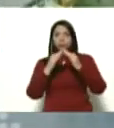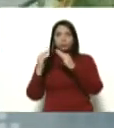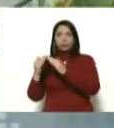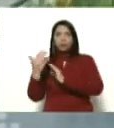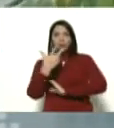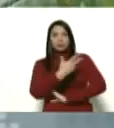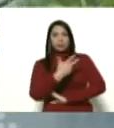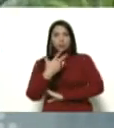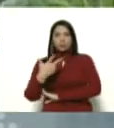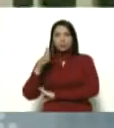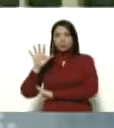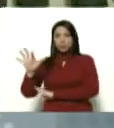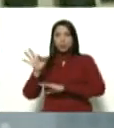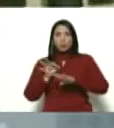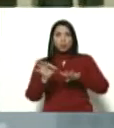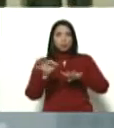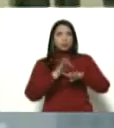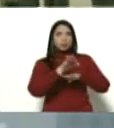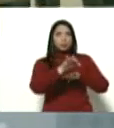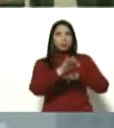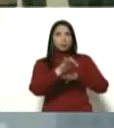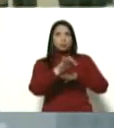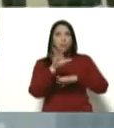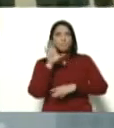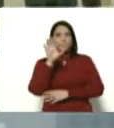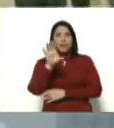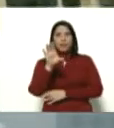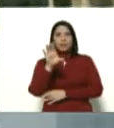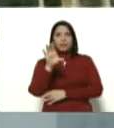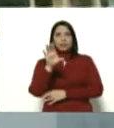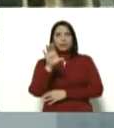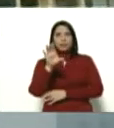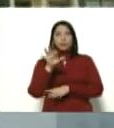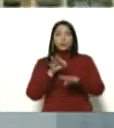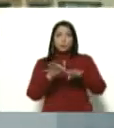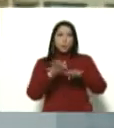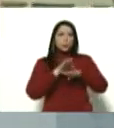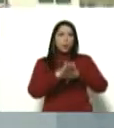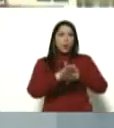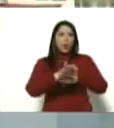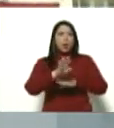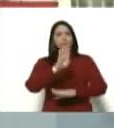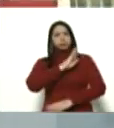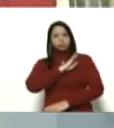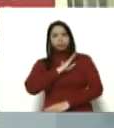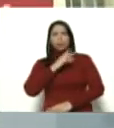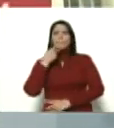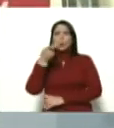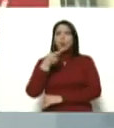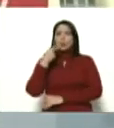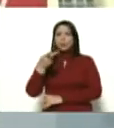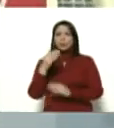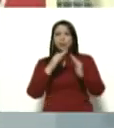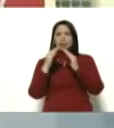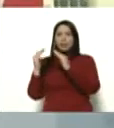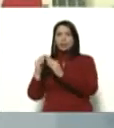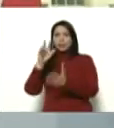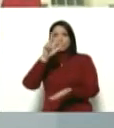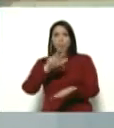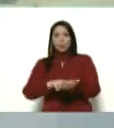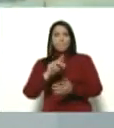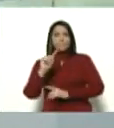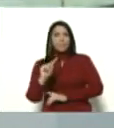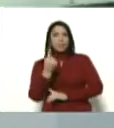trescientos treinta y cinco municipios del país la municipalización de la política de vivienda aprobada primera